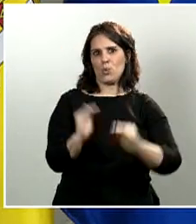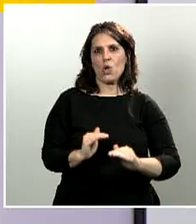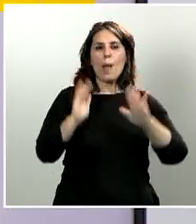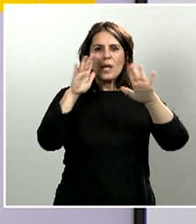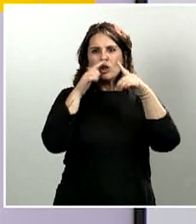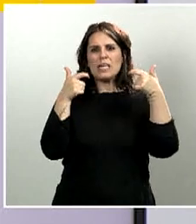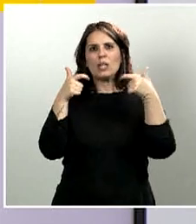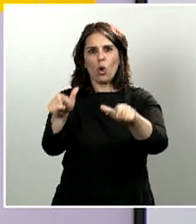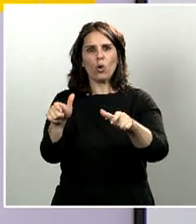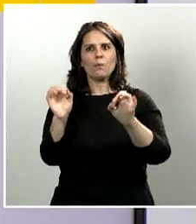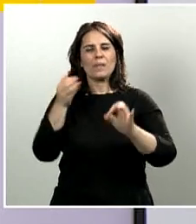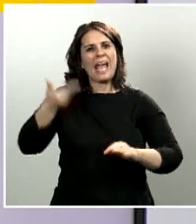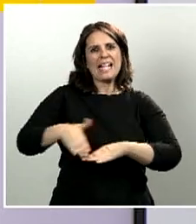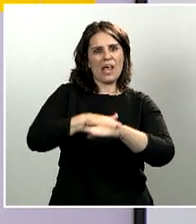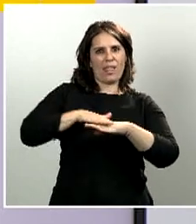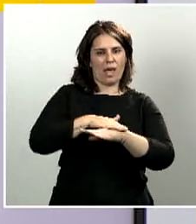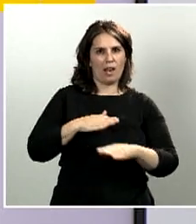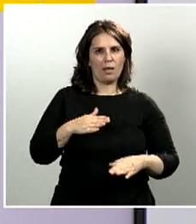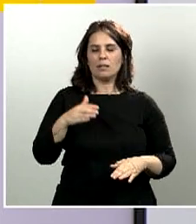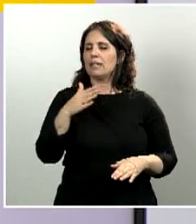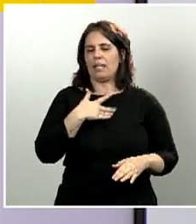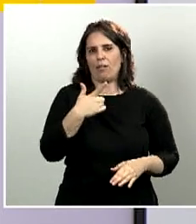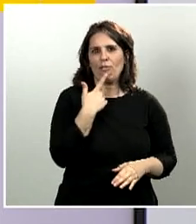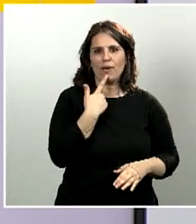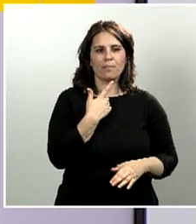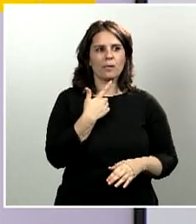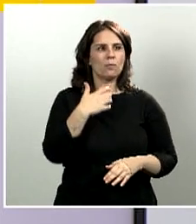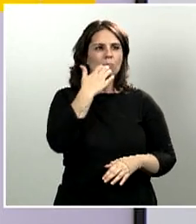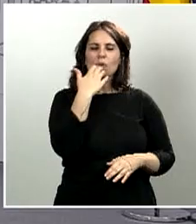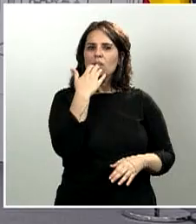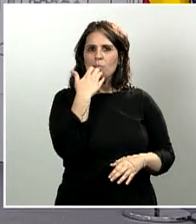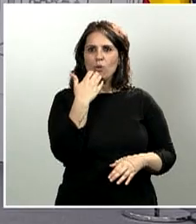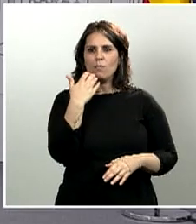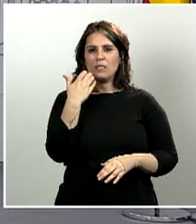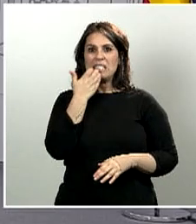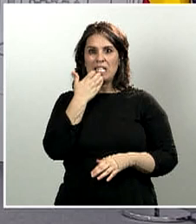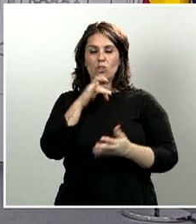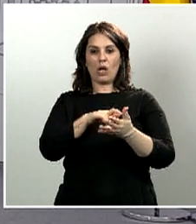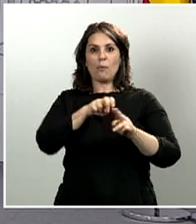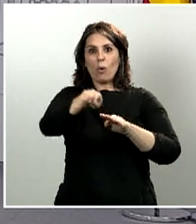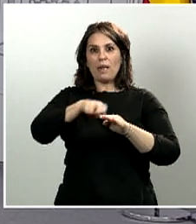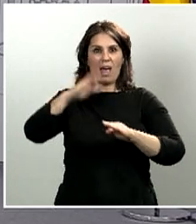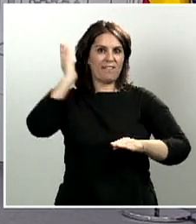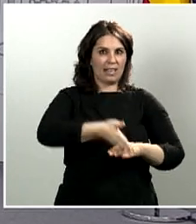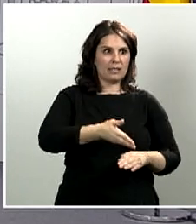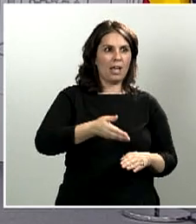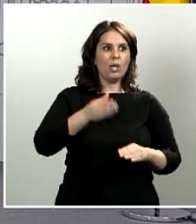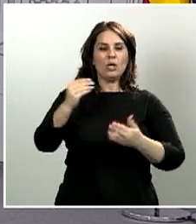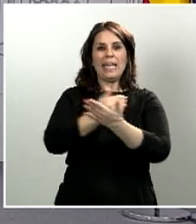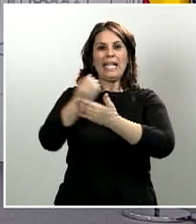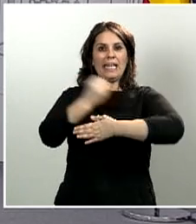como esencial. Es decir, que se han visto afectados por las medidas de reducción de movilidad y mermados sus ingresos sin haber estado